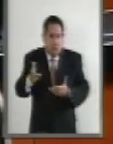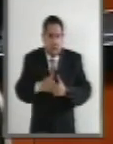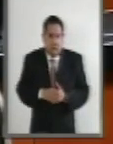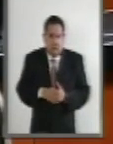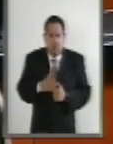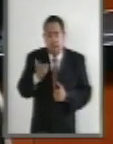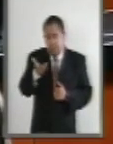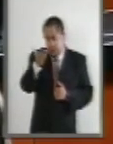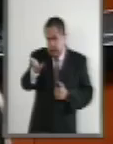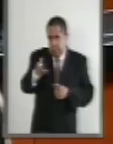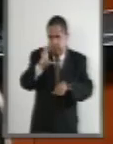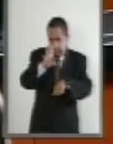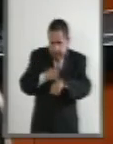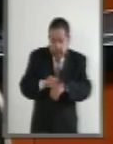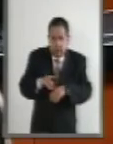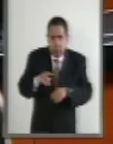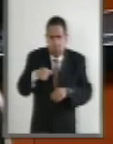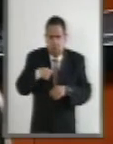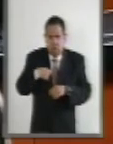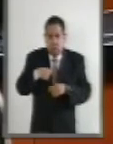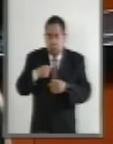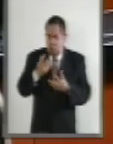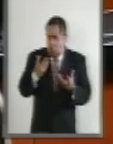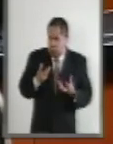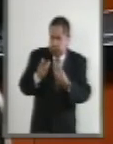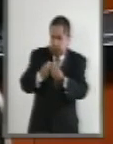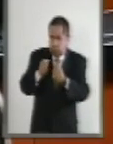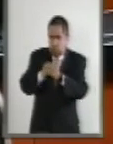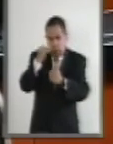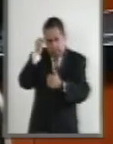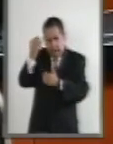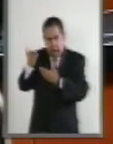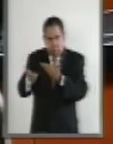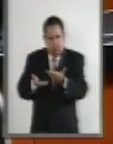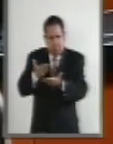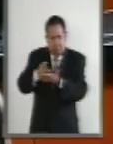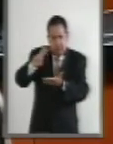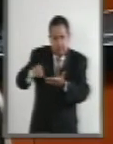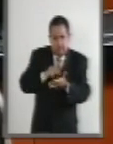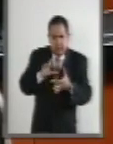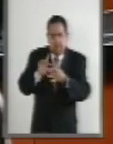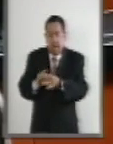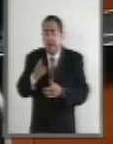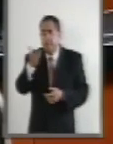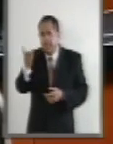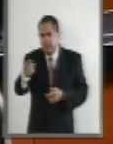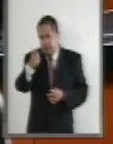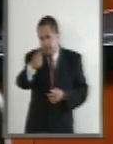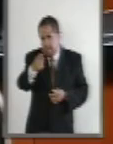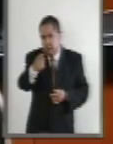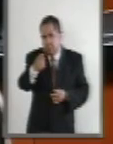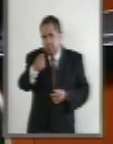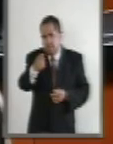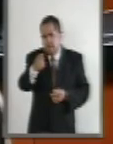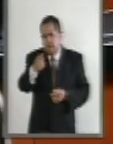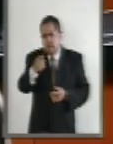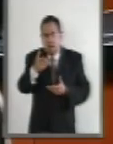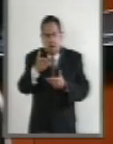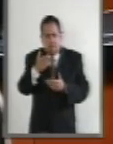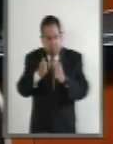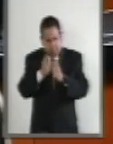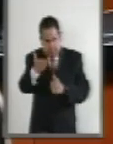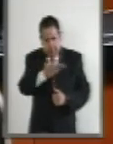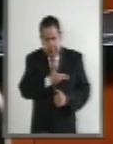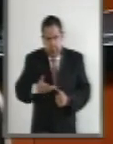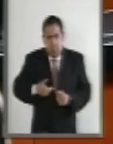Desde luego solicitarle, si me permite, sumarme a su iniciativa y solicitarle a usted, presidenta,